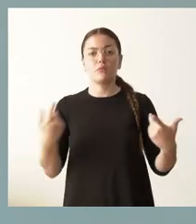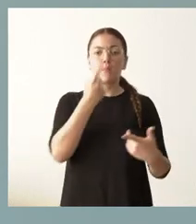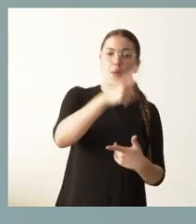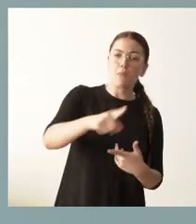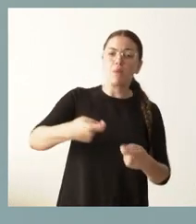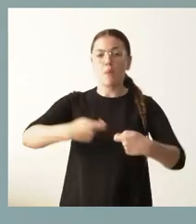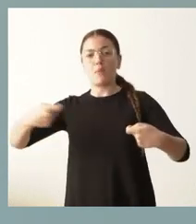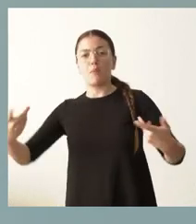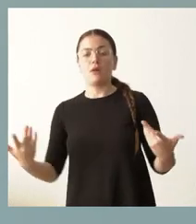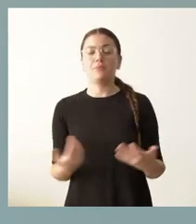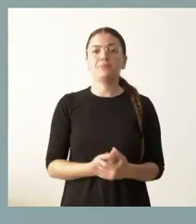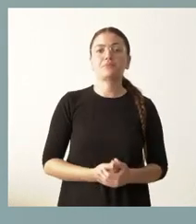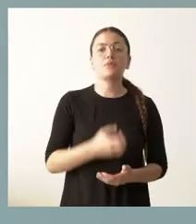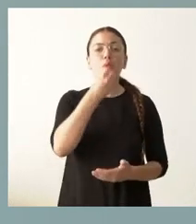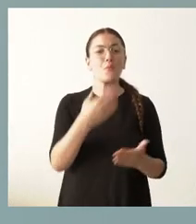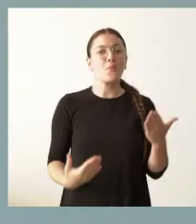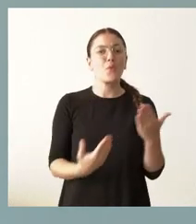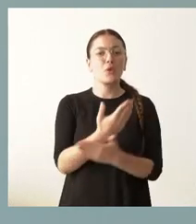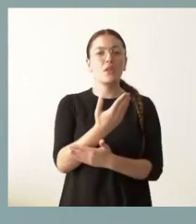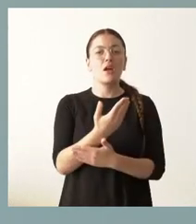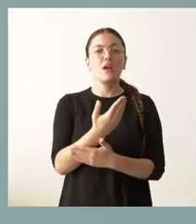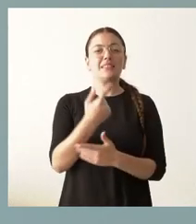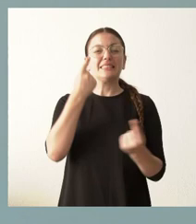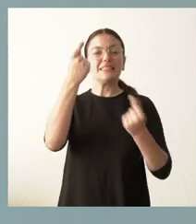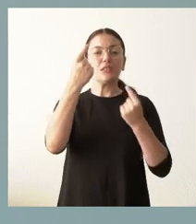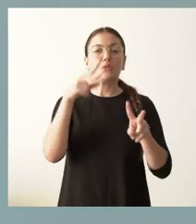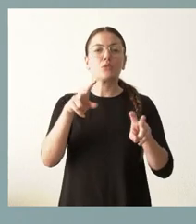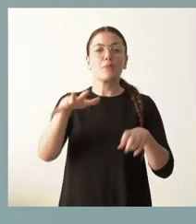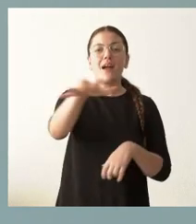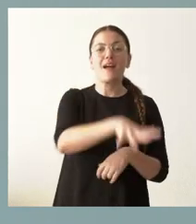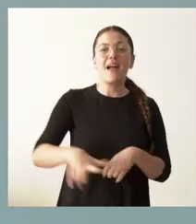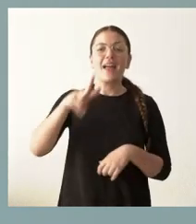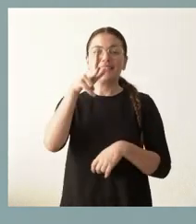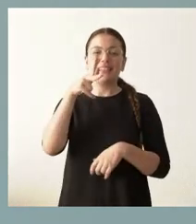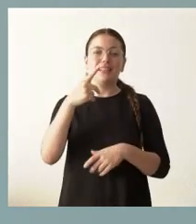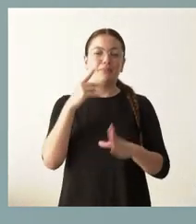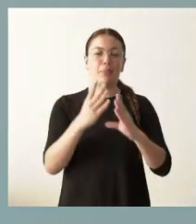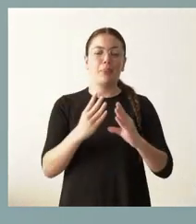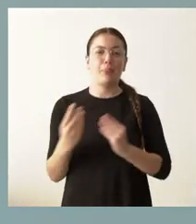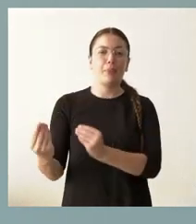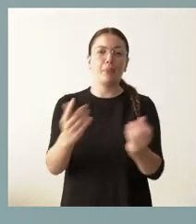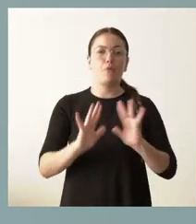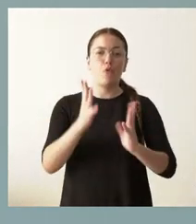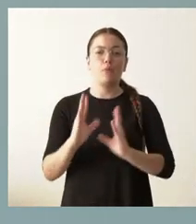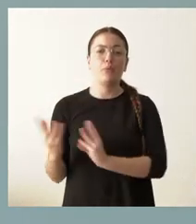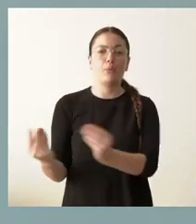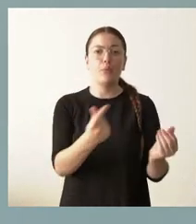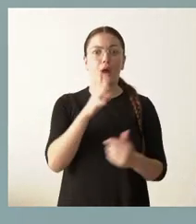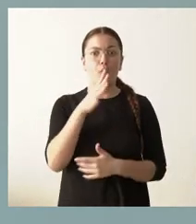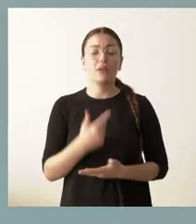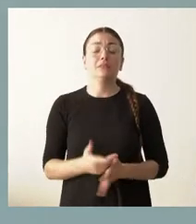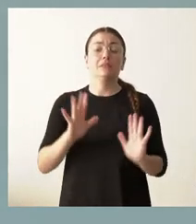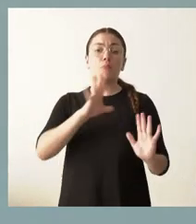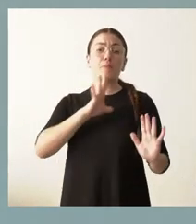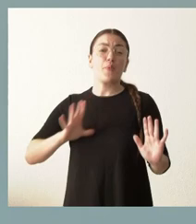más plazo. Sí, buenos días. ¿Dispone del dato de las hectáreas calcinadas hasta el momento en la comunidad? Pues como es provisional